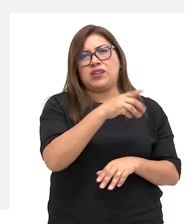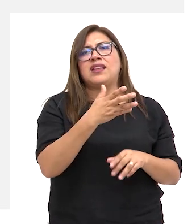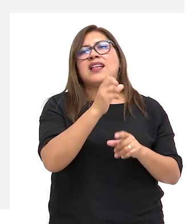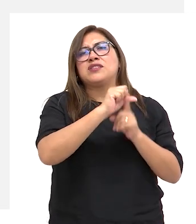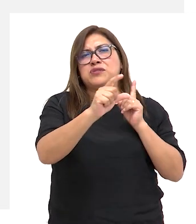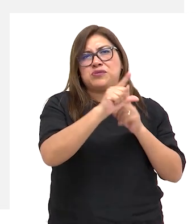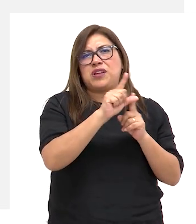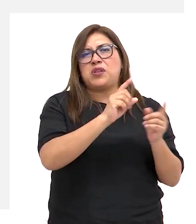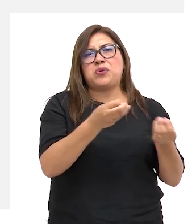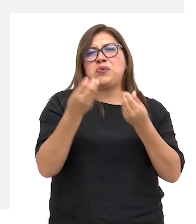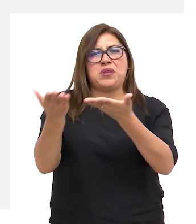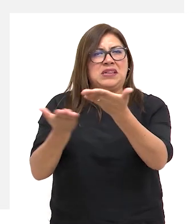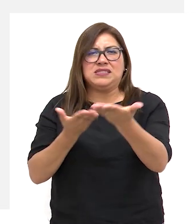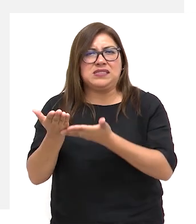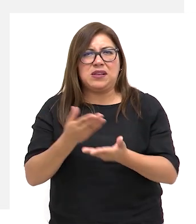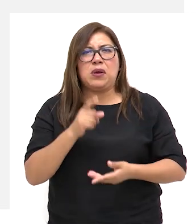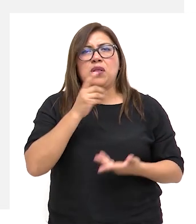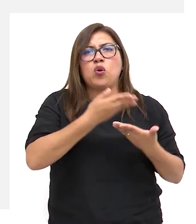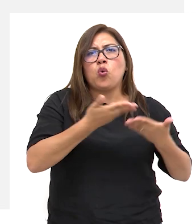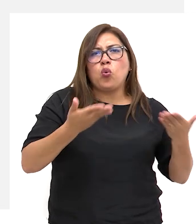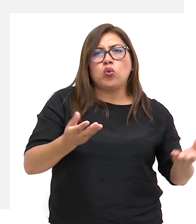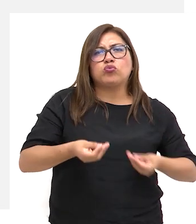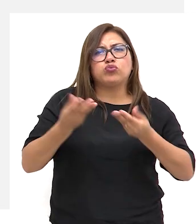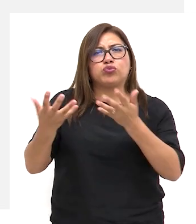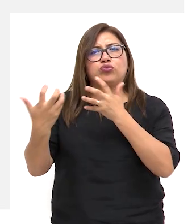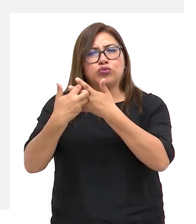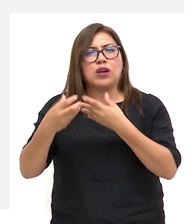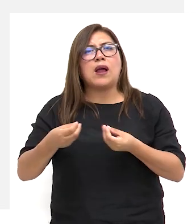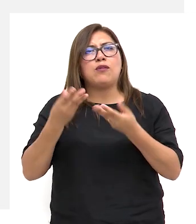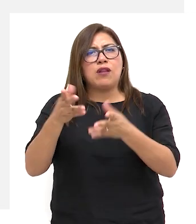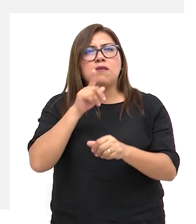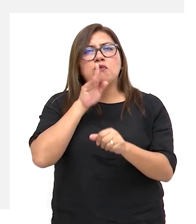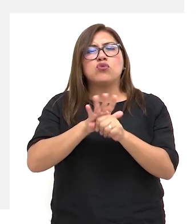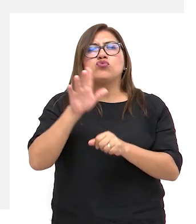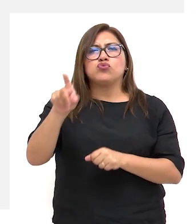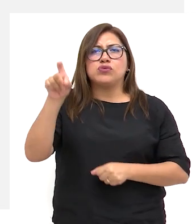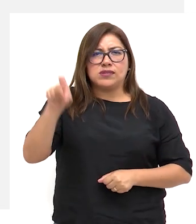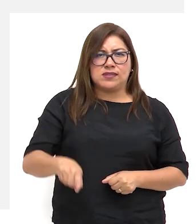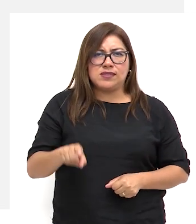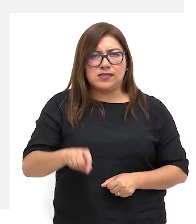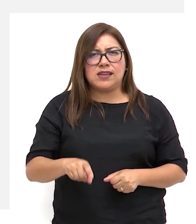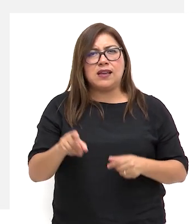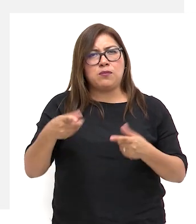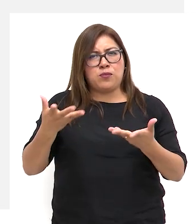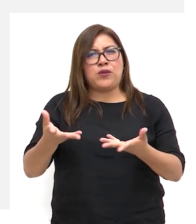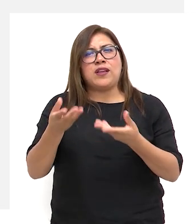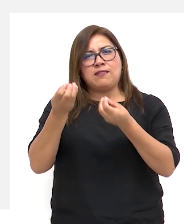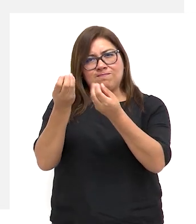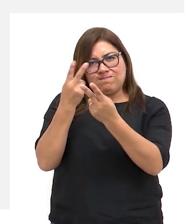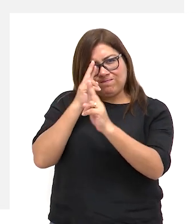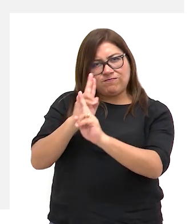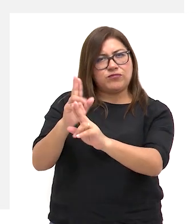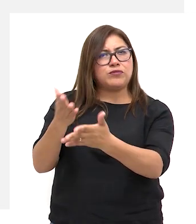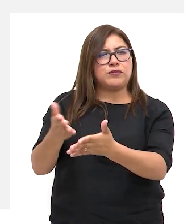que no prestan ni servicios ni recursos adecuados para asegurar que sus necesidades se tomen en cuenta.